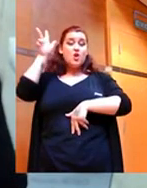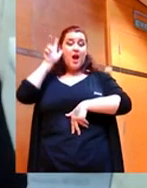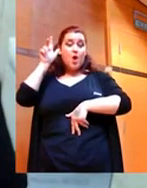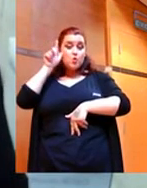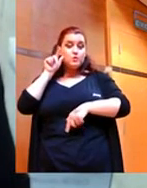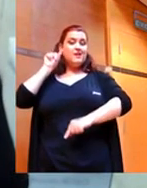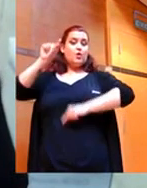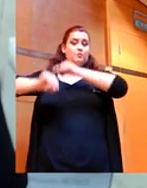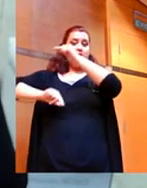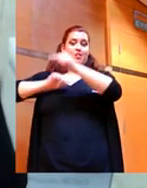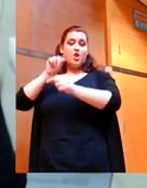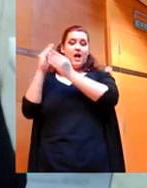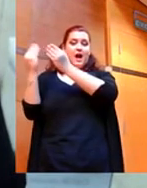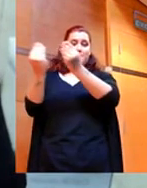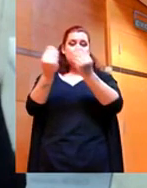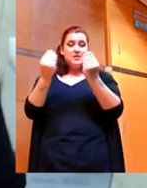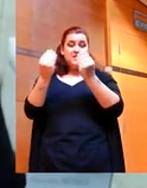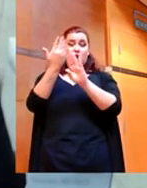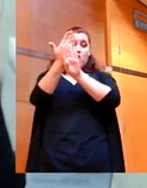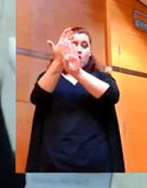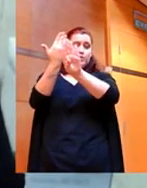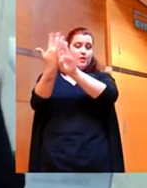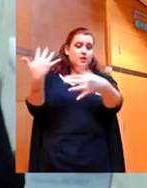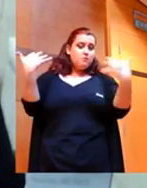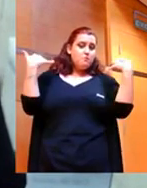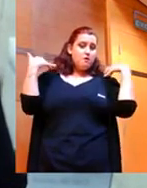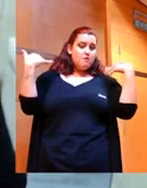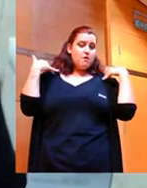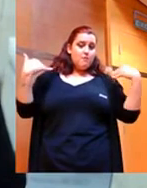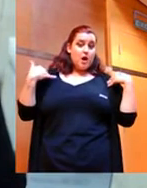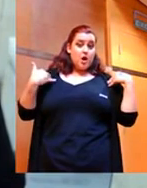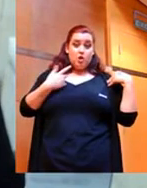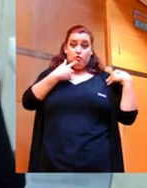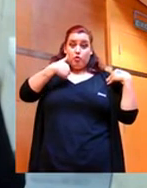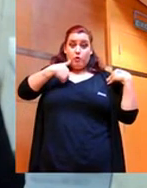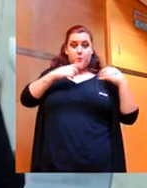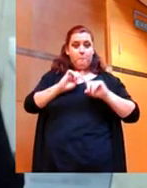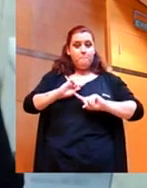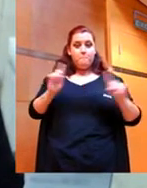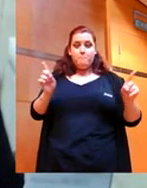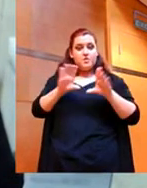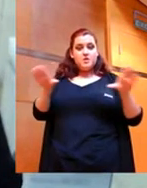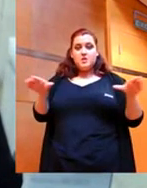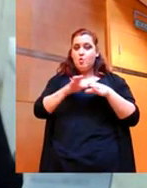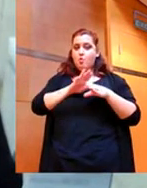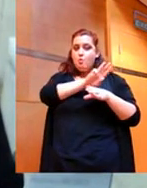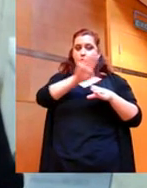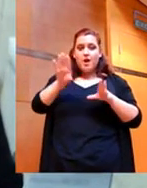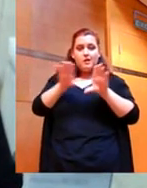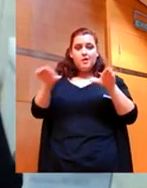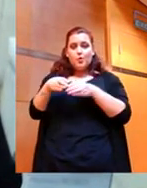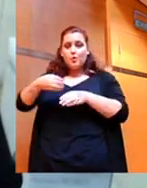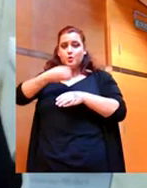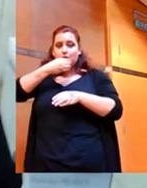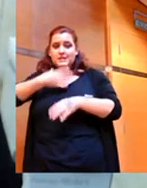que patecen los vehículos. Tot això no ho diu ni el Grup Popular, ni el Grup Socialista, ni l